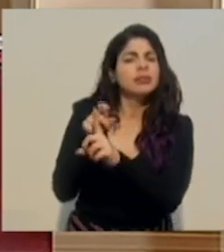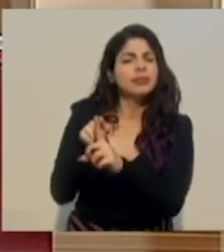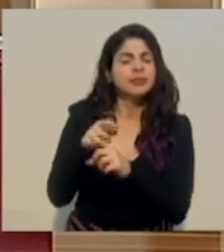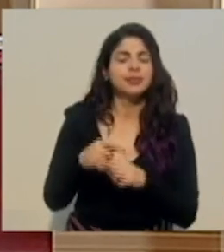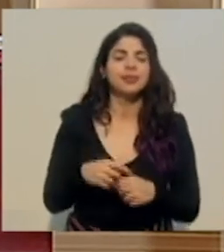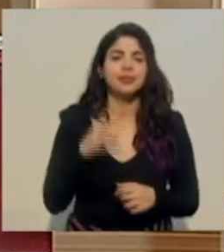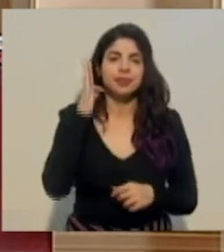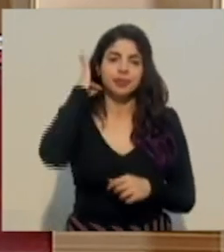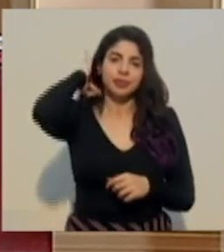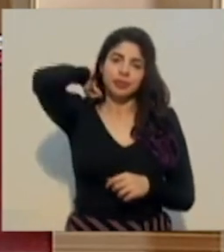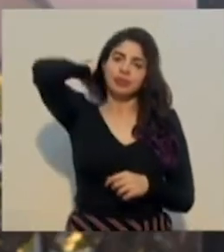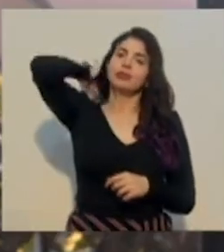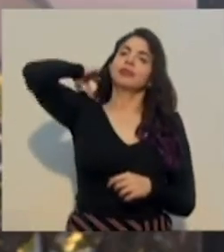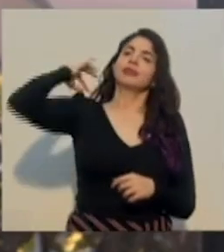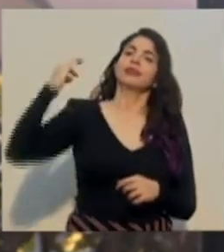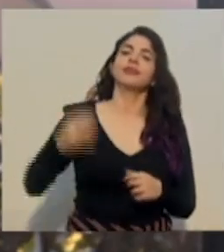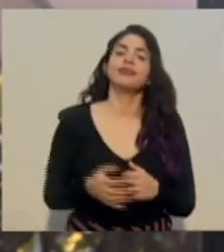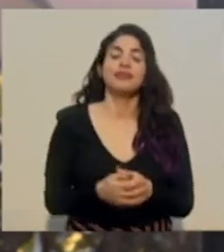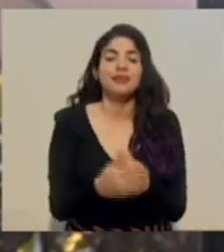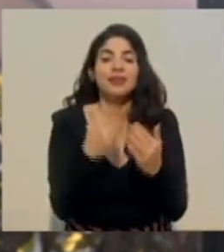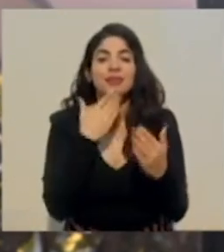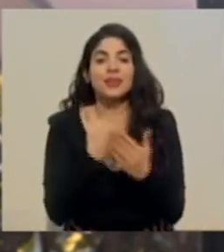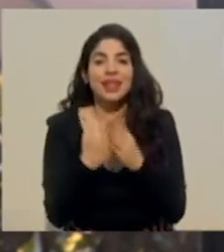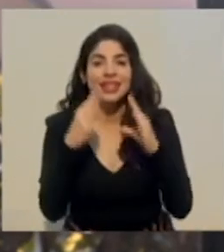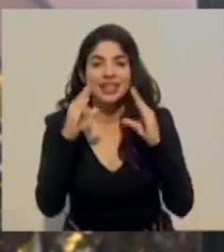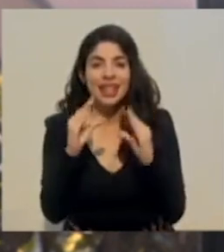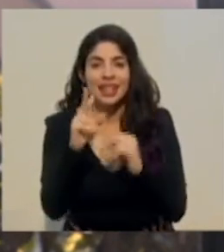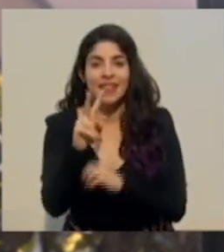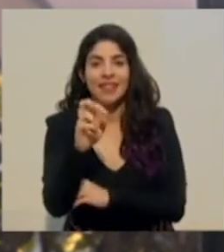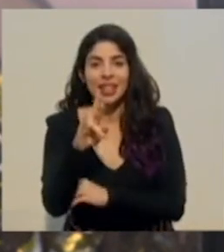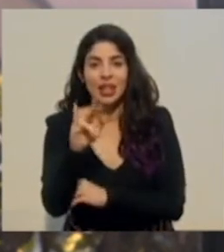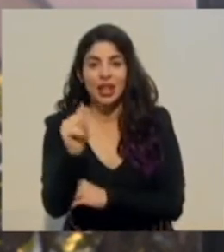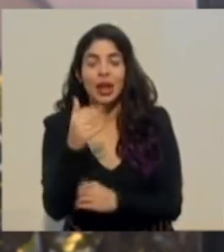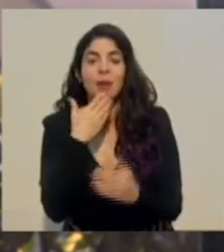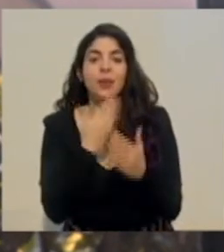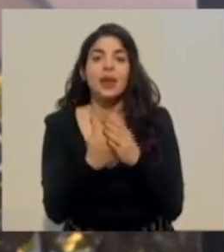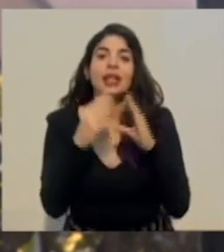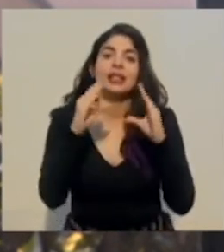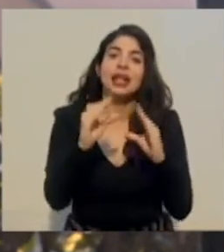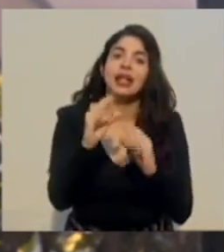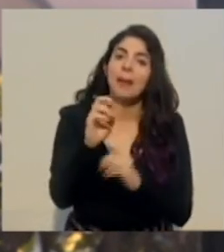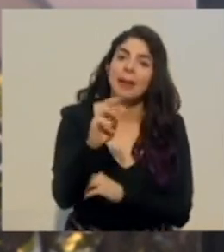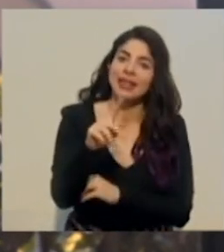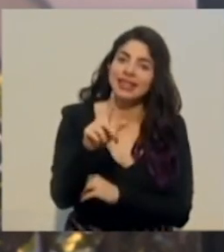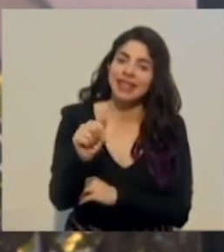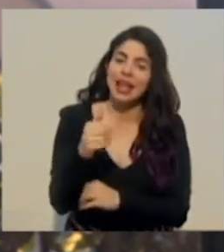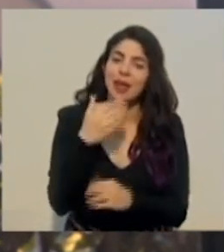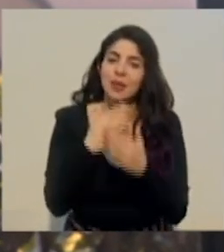Muy buenas tardes, doña Victoria, muy buenas tardes, doña Marcela, muy buenas tardes, don Sigifredo.